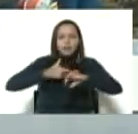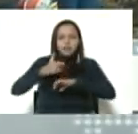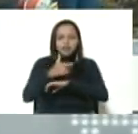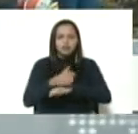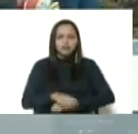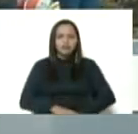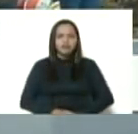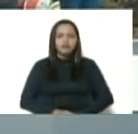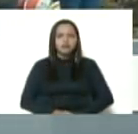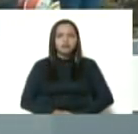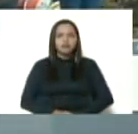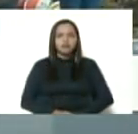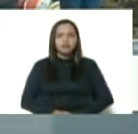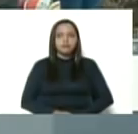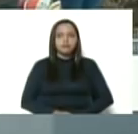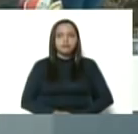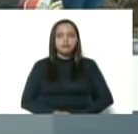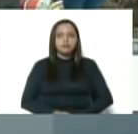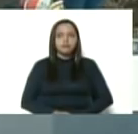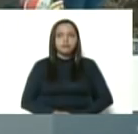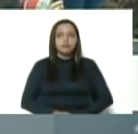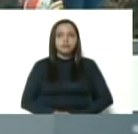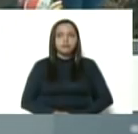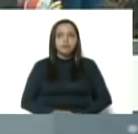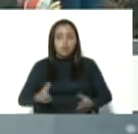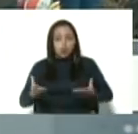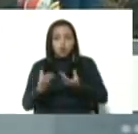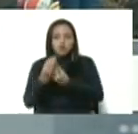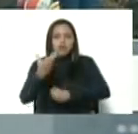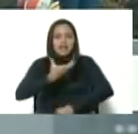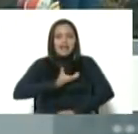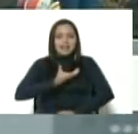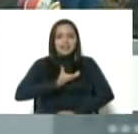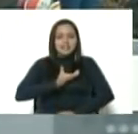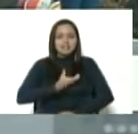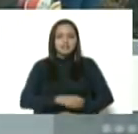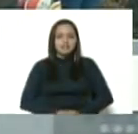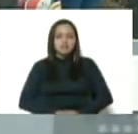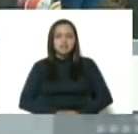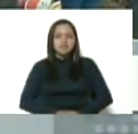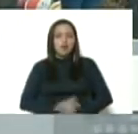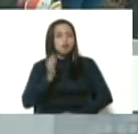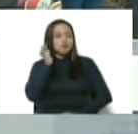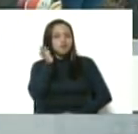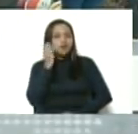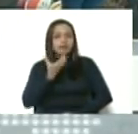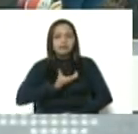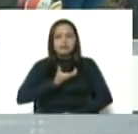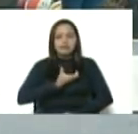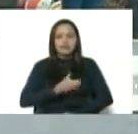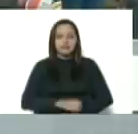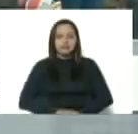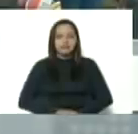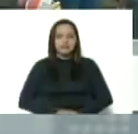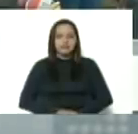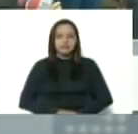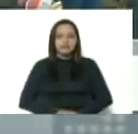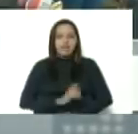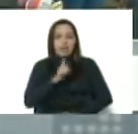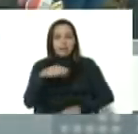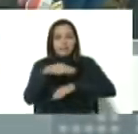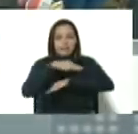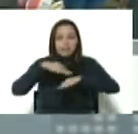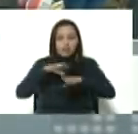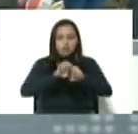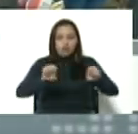Torre. Está con la alcaldesa Sumire Ferraras. Con el ministro de